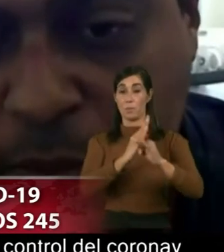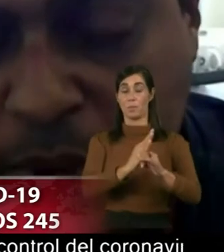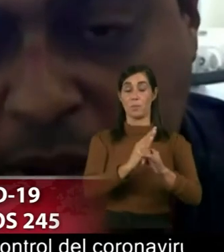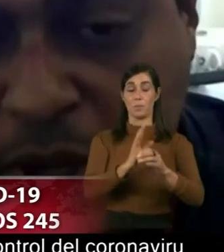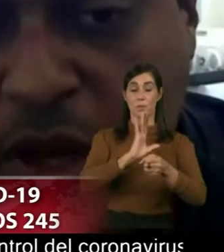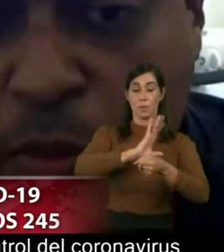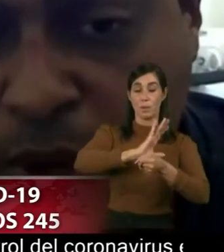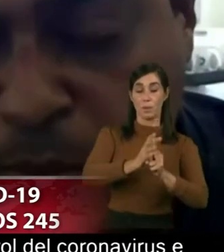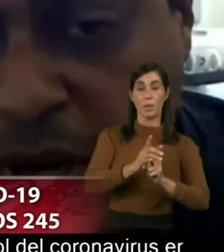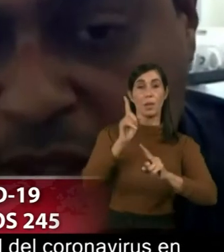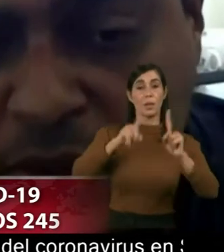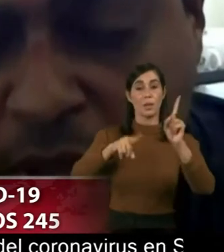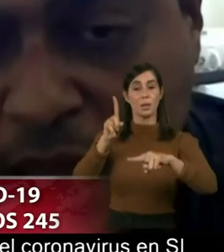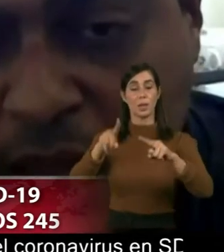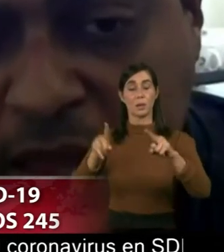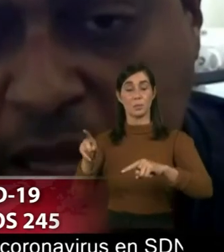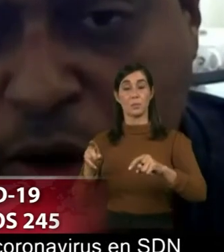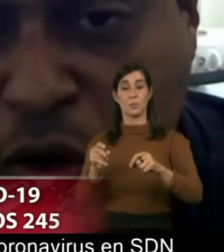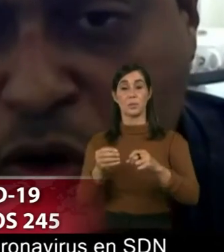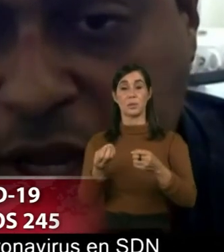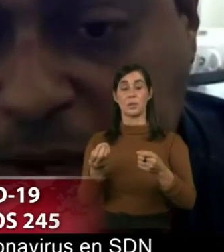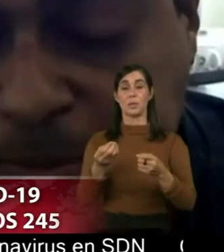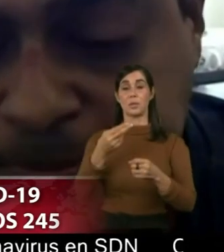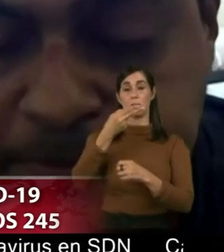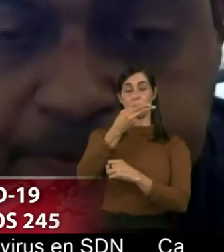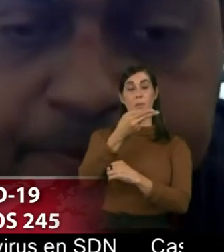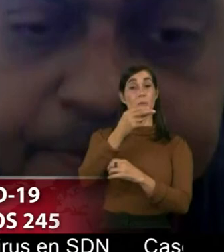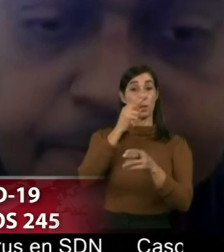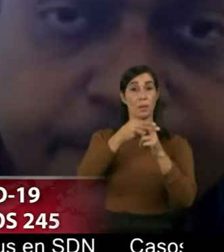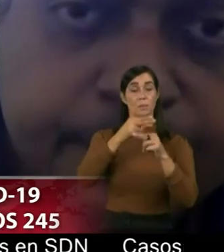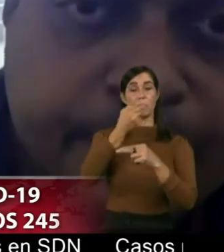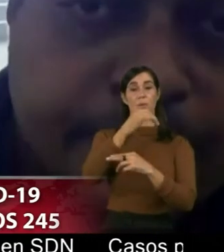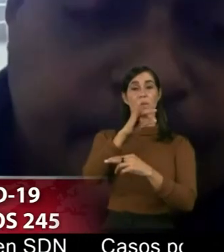de esos se han estado aplicando como por ejemplo el caso de la hidrocloroquina